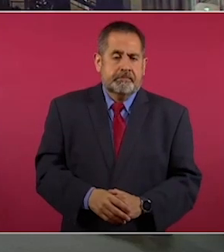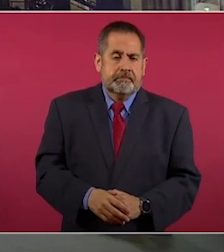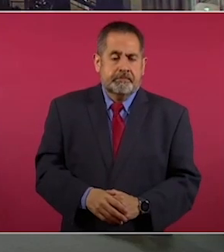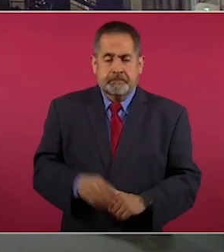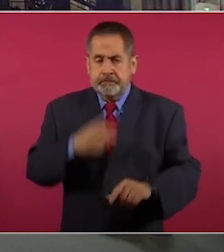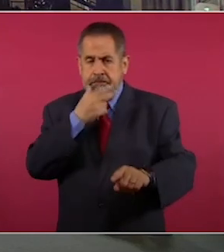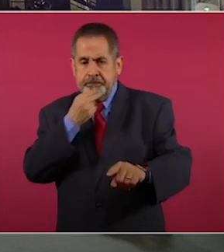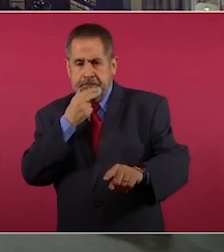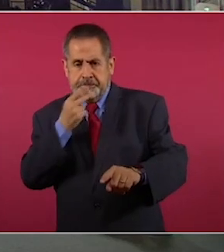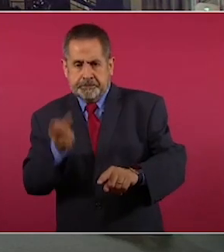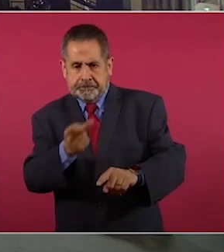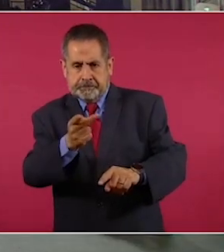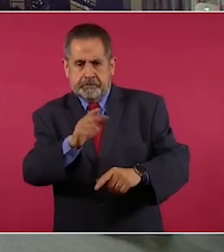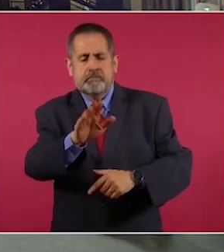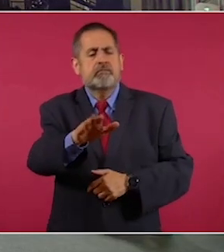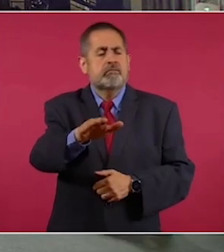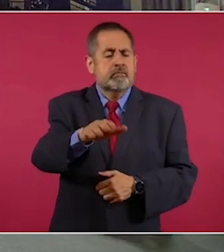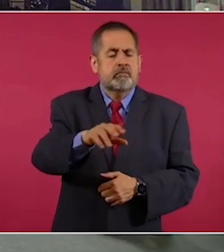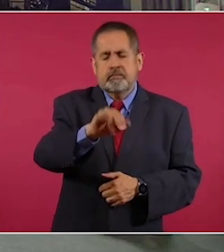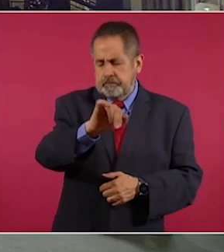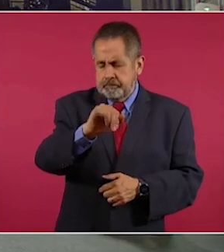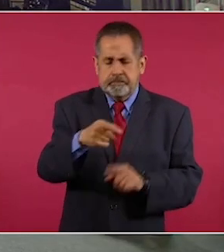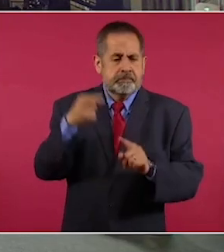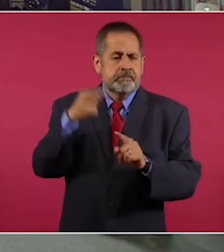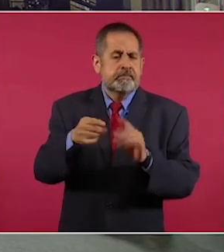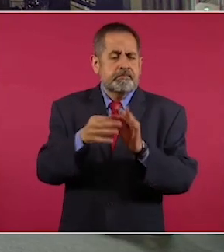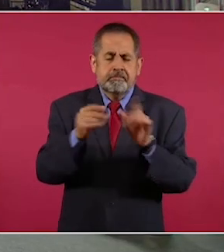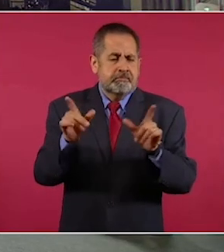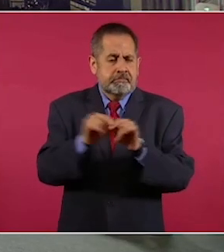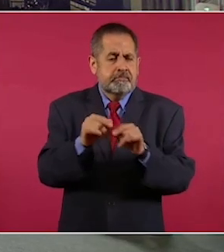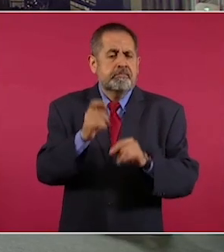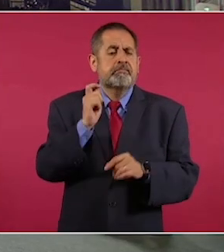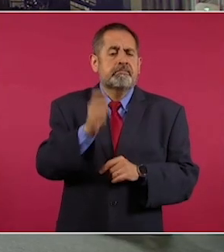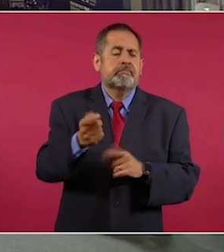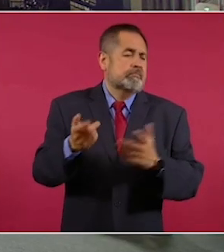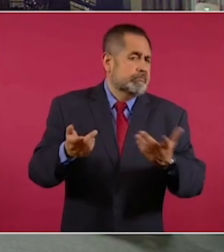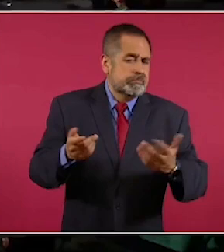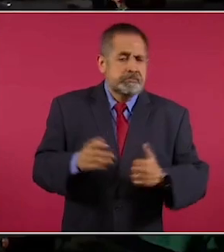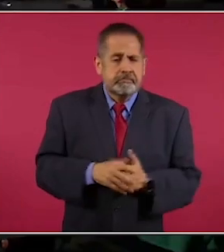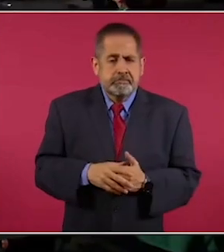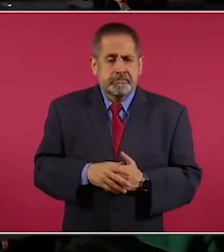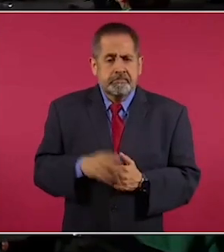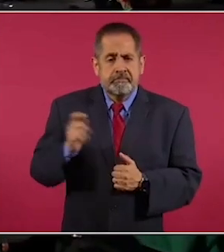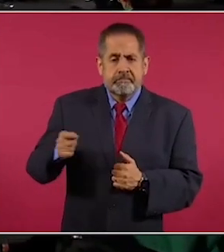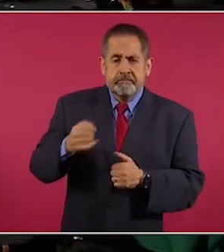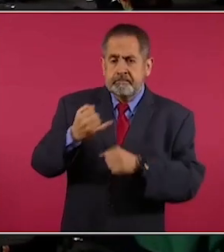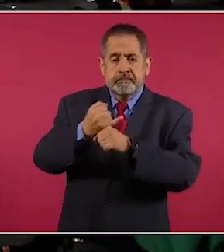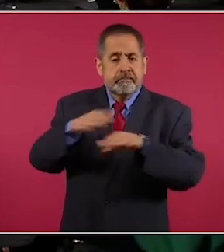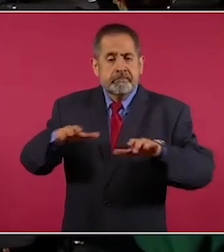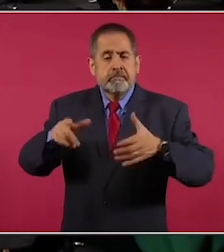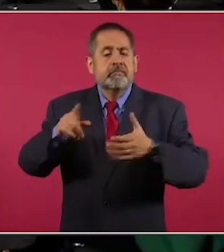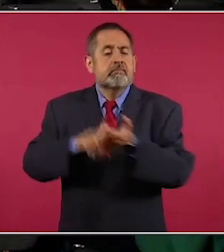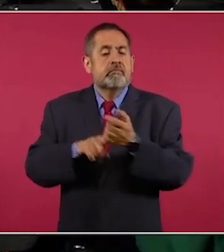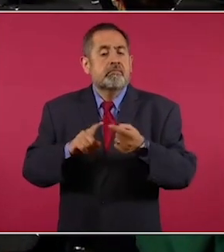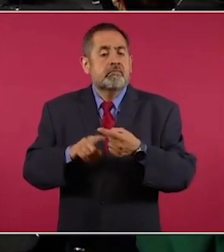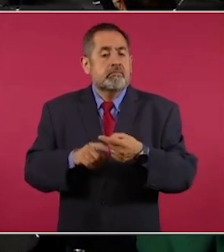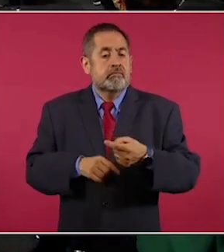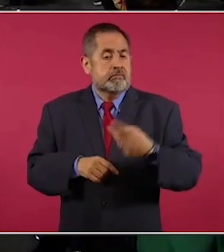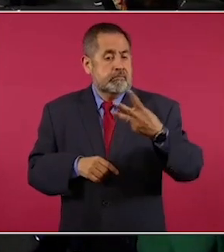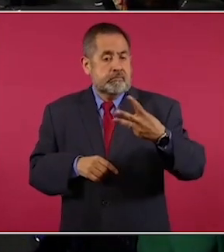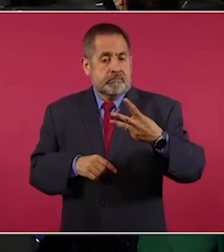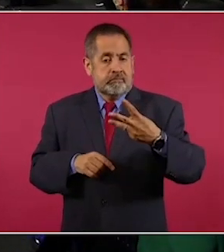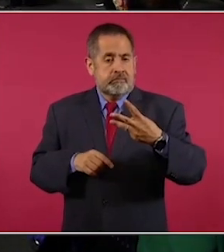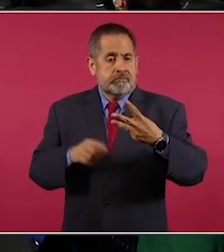En este punto concreto, nada más complementaría este tema para cerrarlo, la información es de que se cuenta con tres títulos de